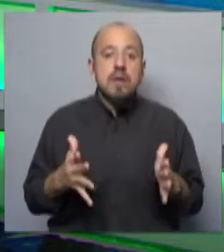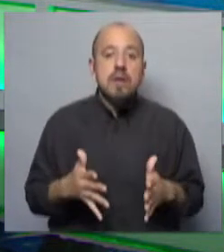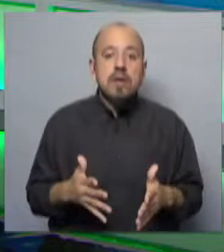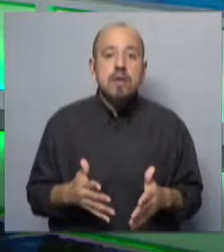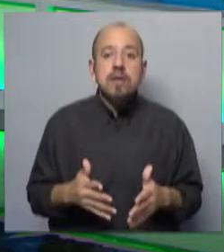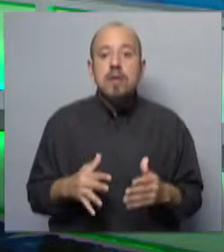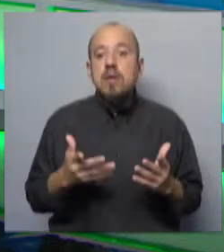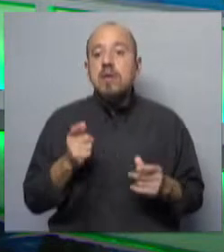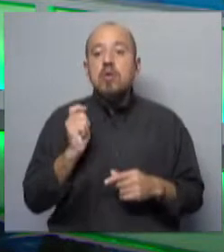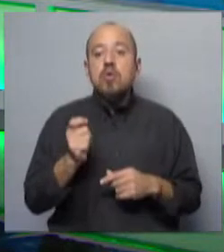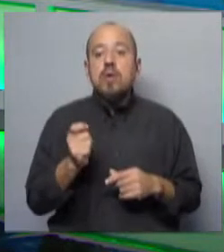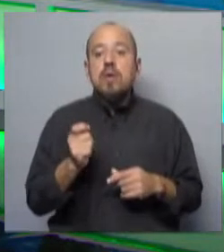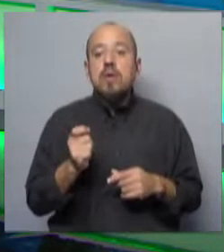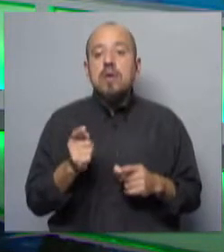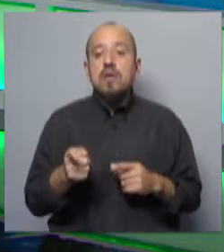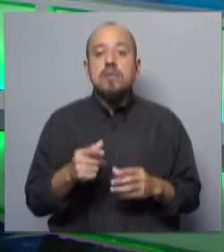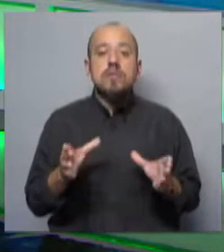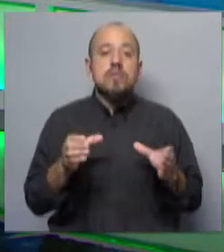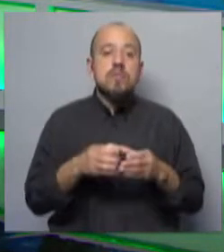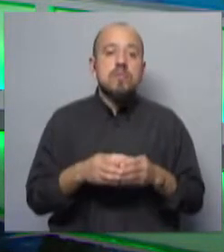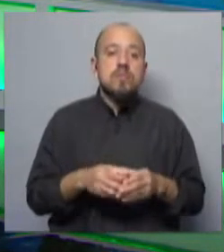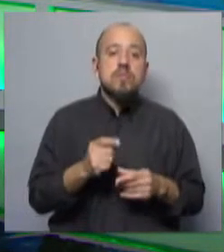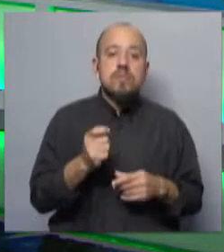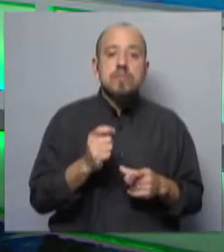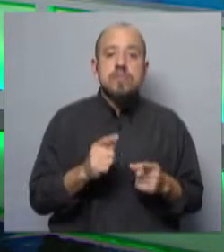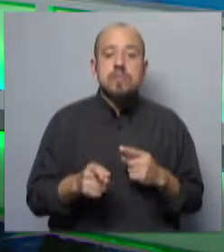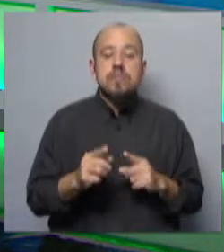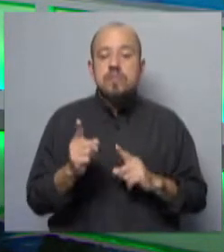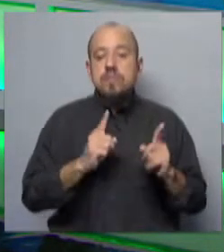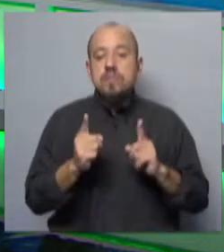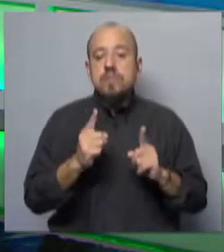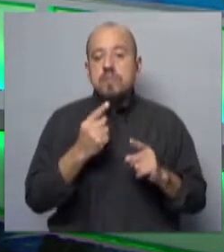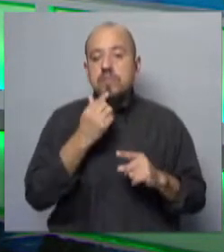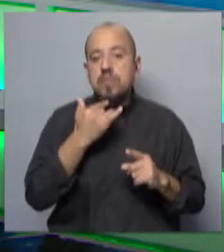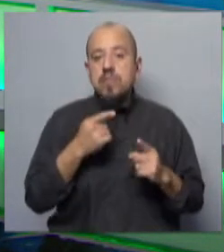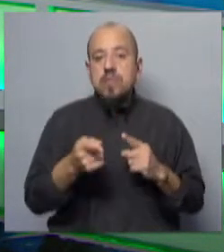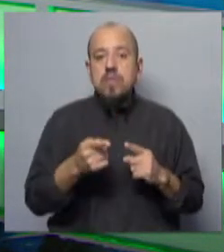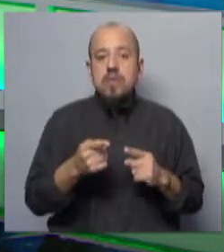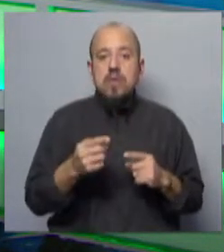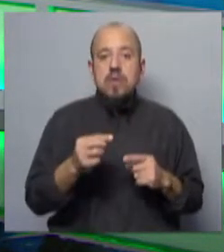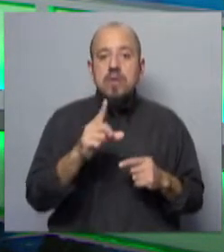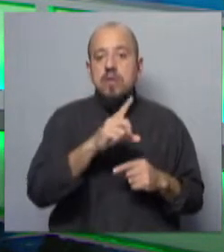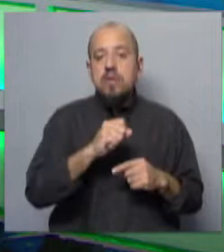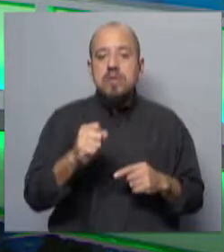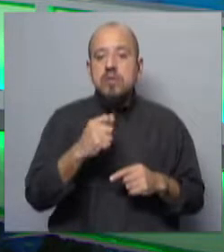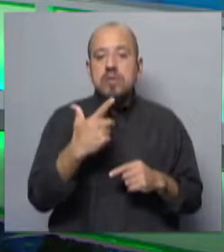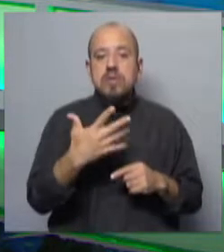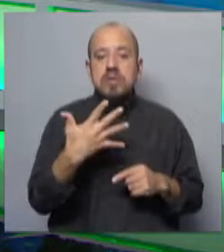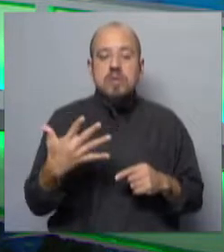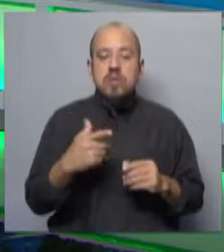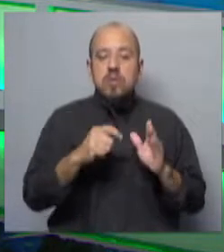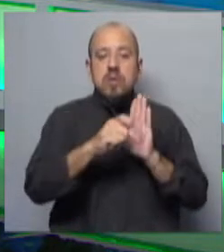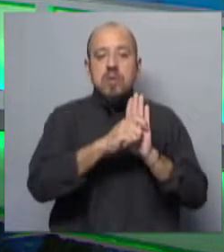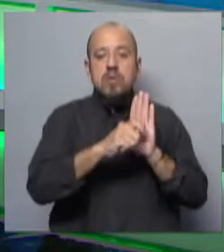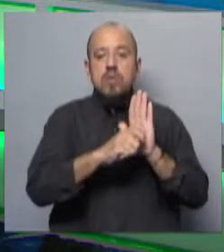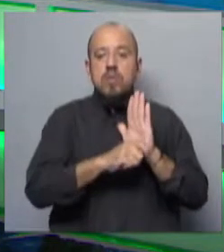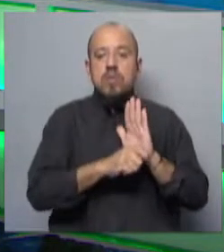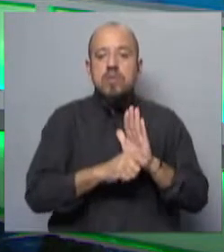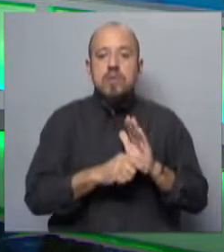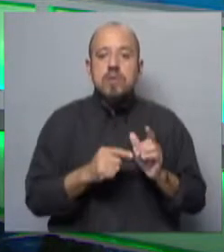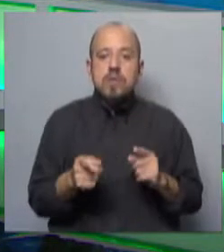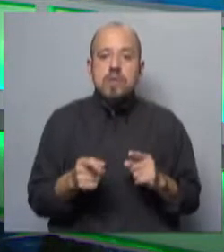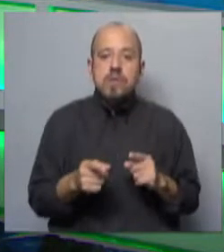con qué gente, digamos, qué sectores, y ponía algunos ejemplos de los 135 artículos que se querían derogar en aquel momento.